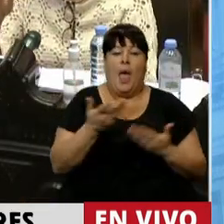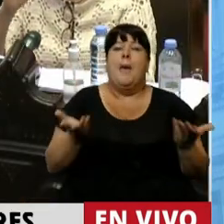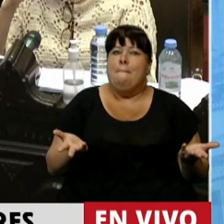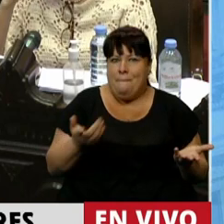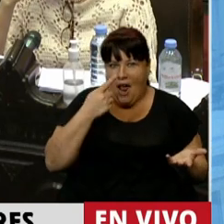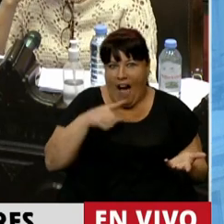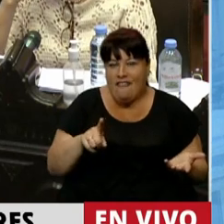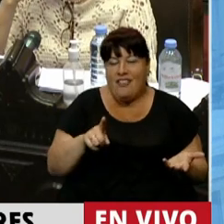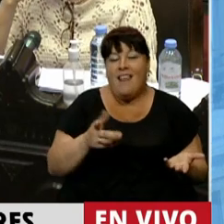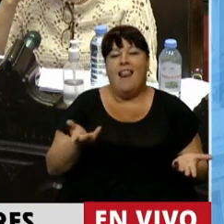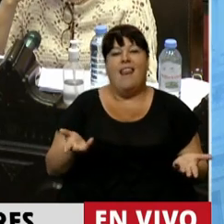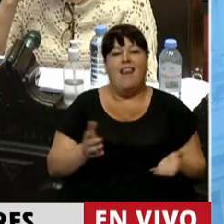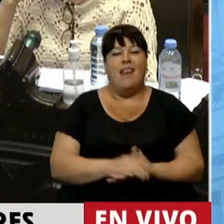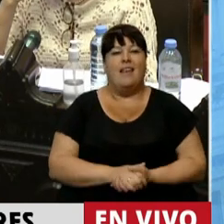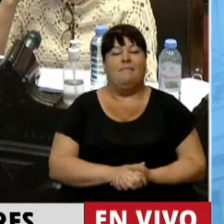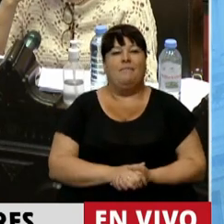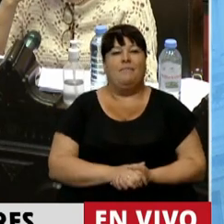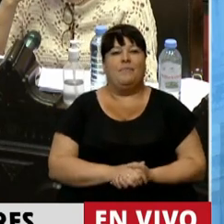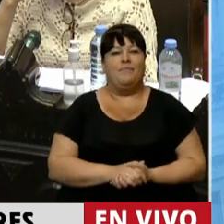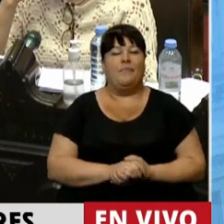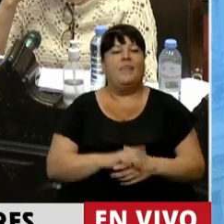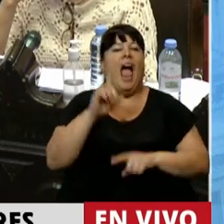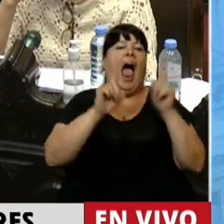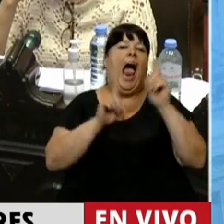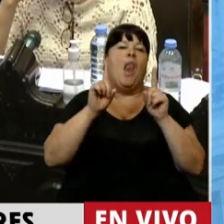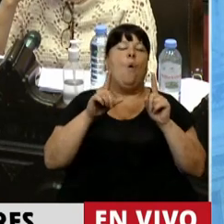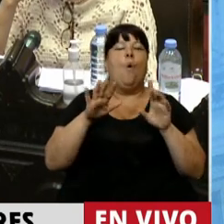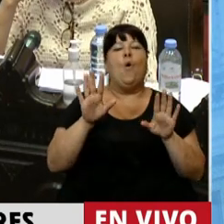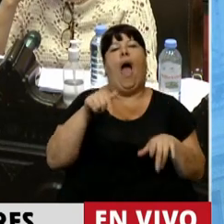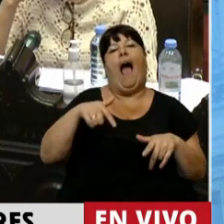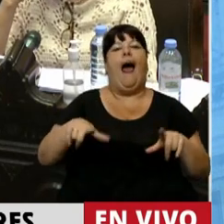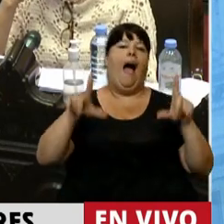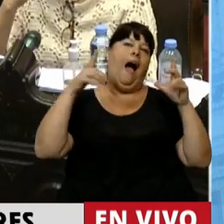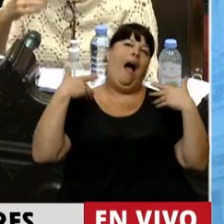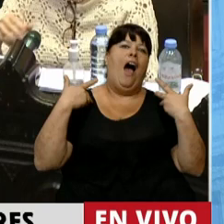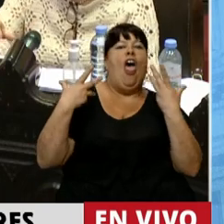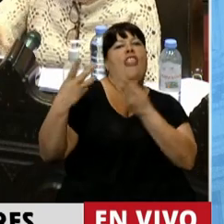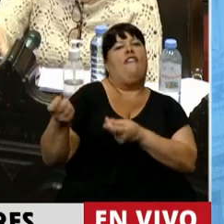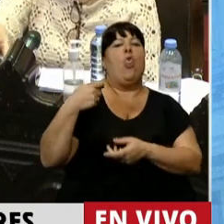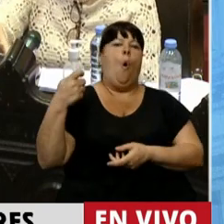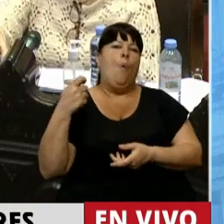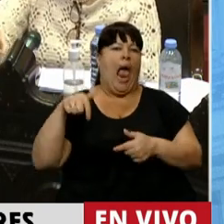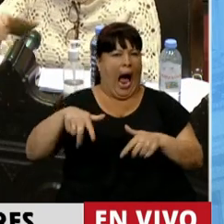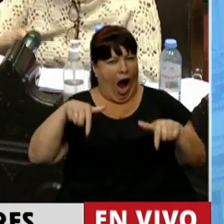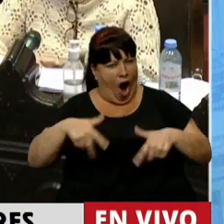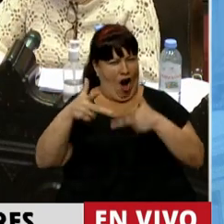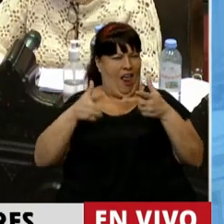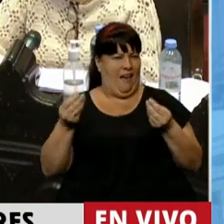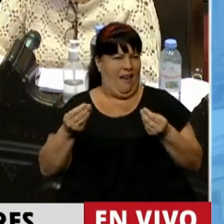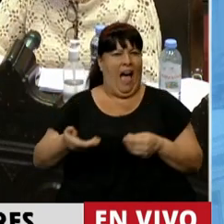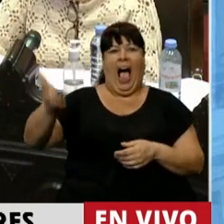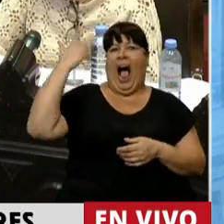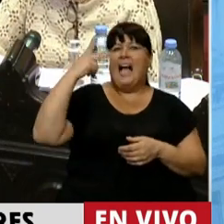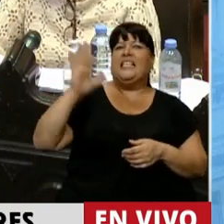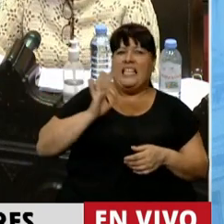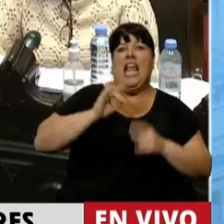Presidente, que algunos se quieren pintar la cara ahora de defensores de los jubilados y las jubiladas, cuando